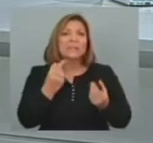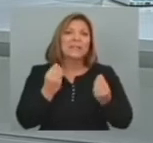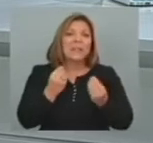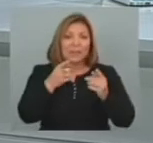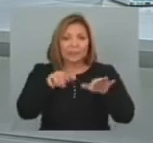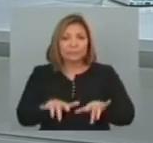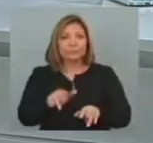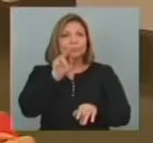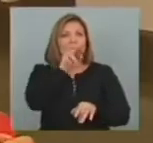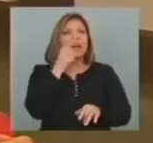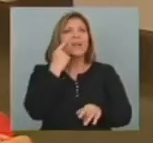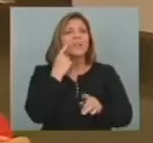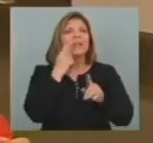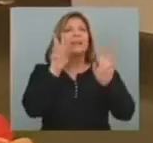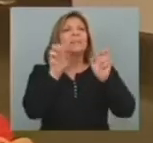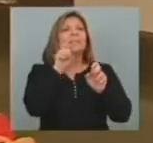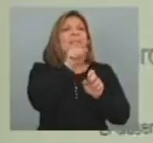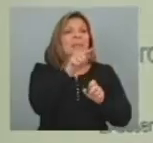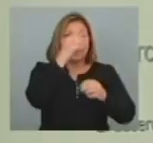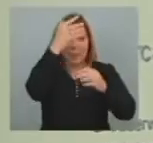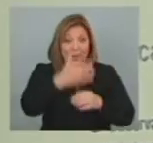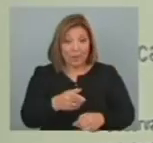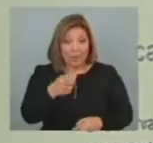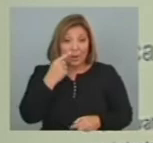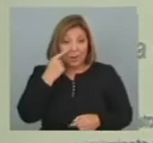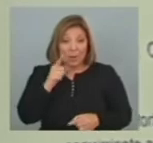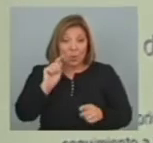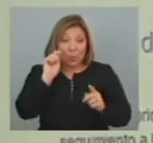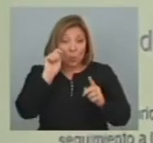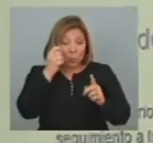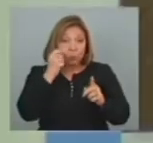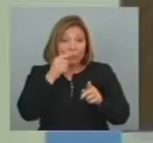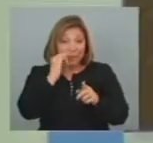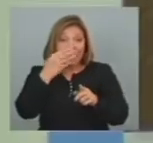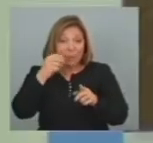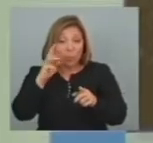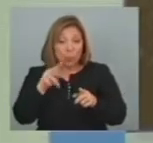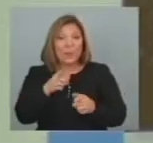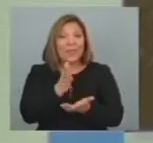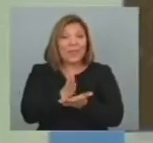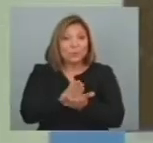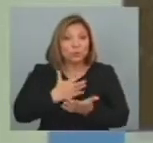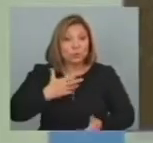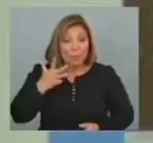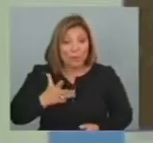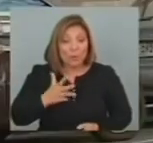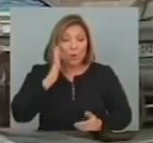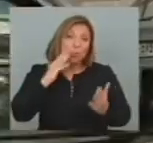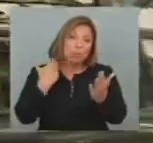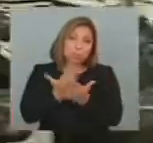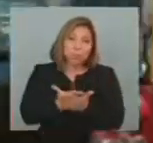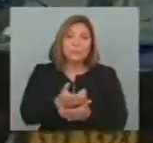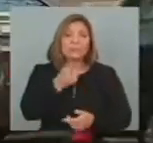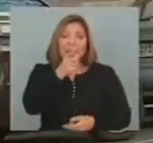Causas Seguimiento El Observatorio Luz Ibarburo Y la institución Nacional De derechos humanos Propusieron En el Ministerio Del